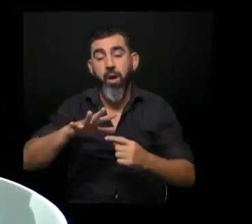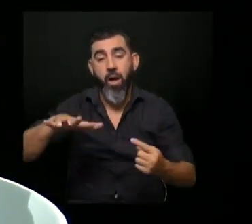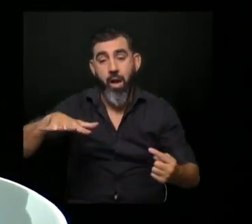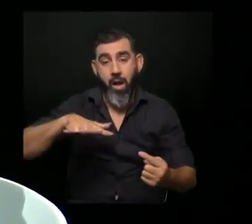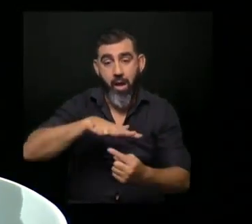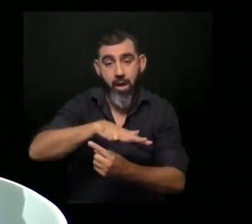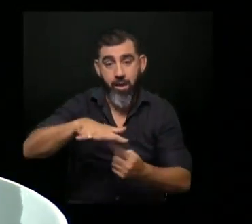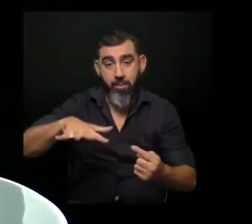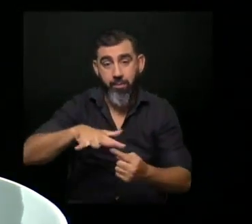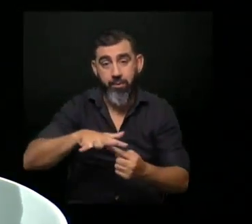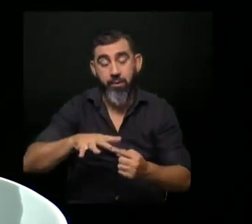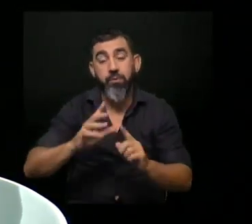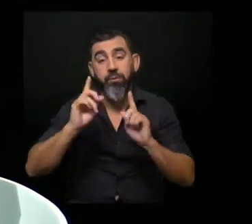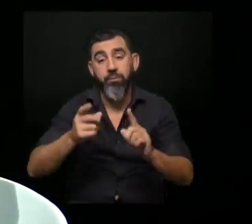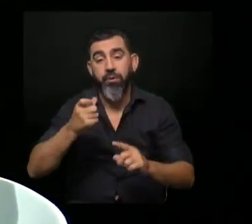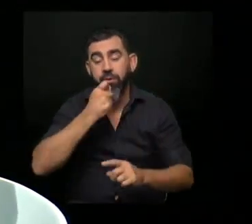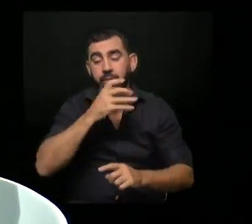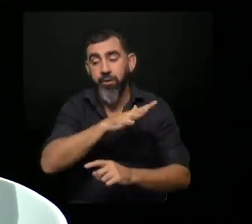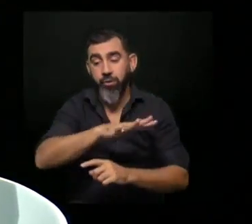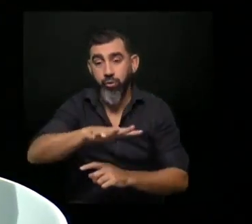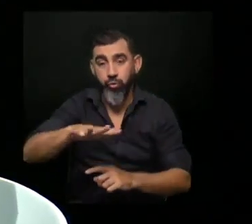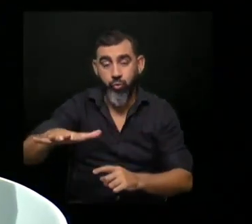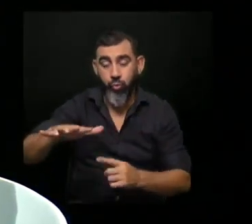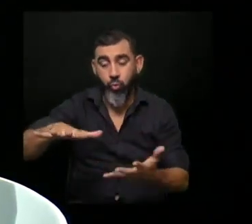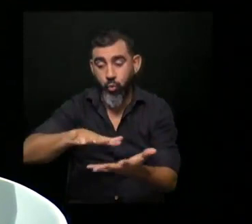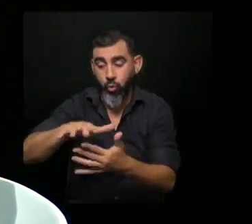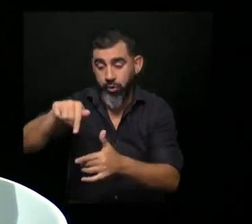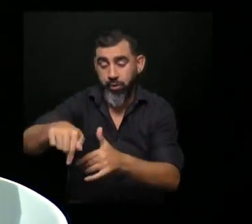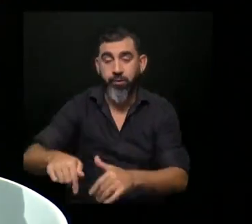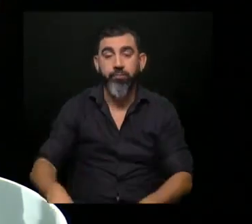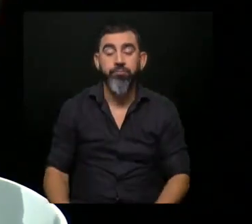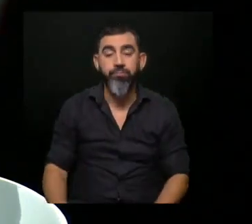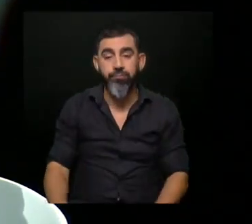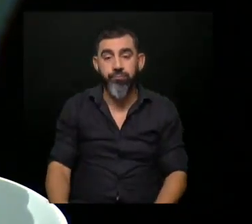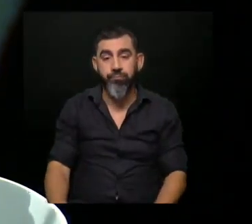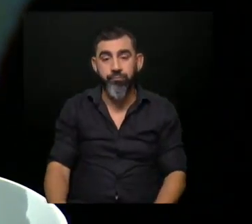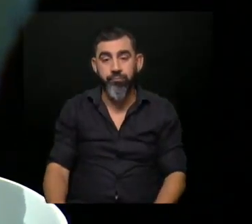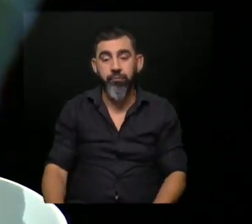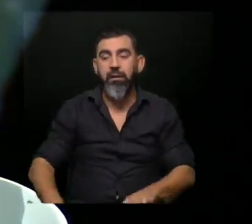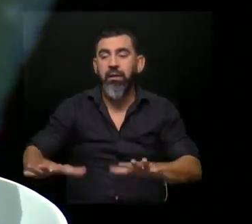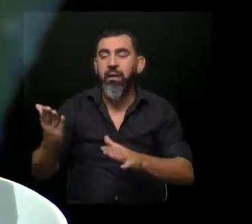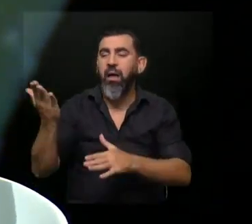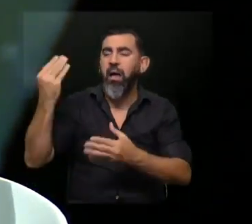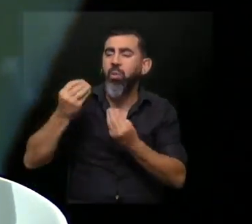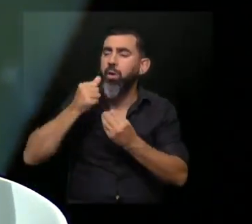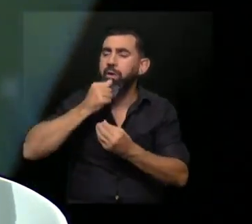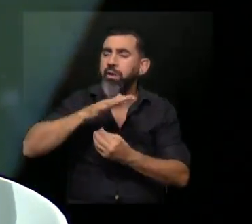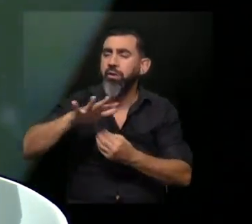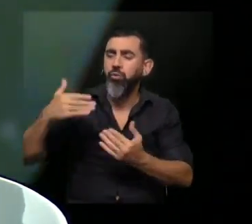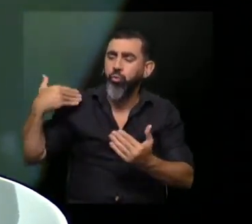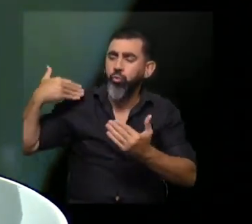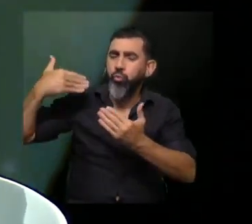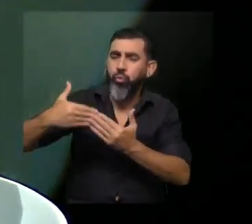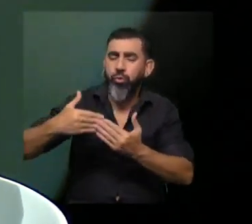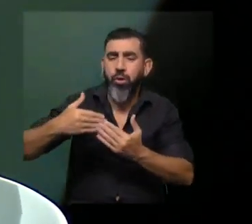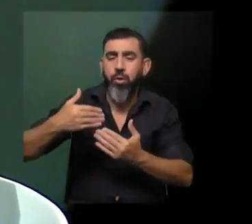que también tiene que ver con eso sino también histórica del lugar que eso representa, ¿no? Qué pasaba, qué historias hay en torno al